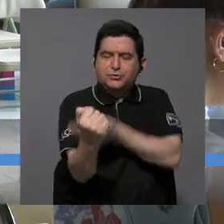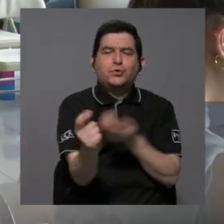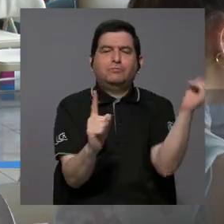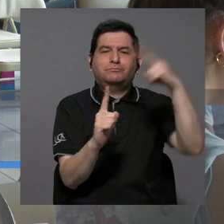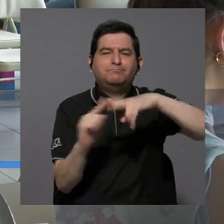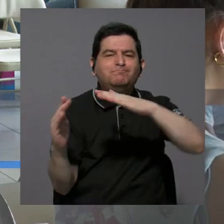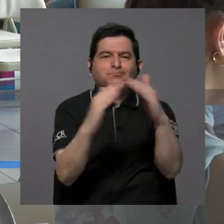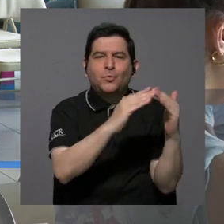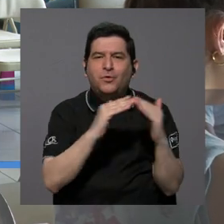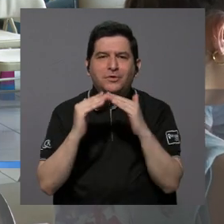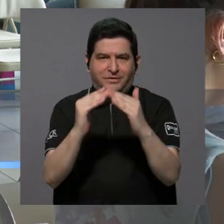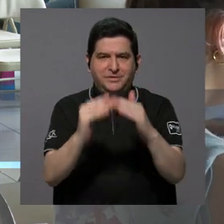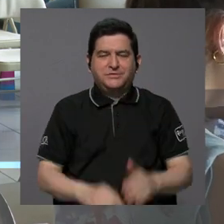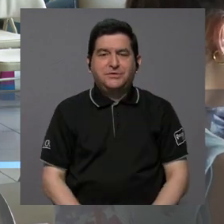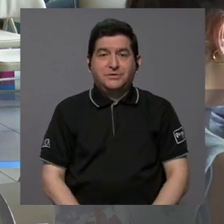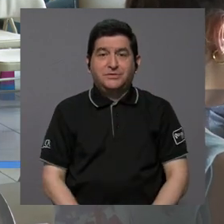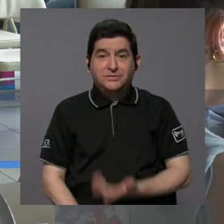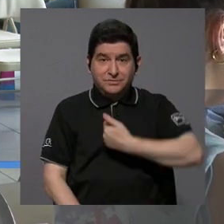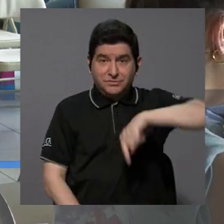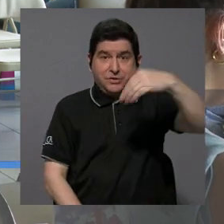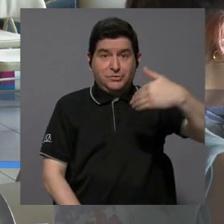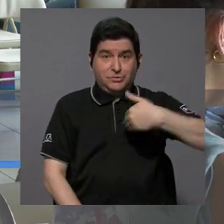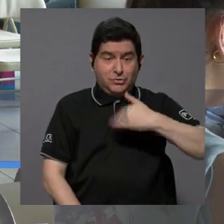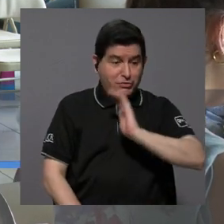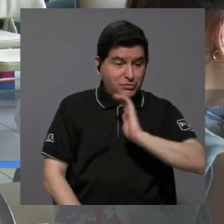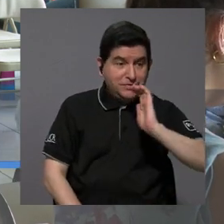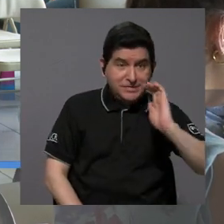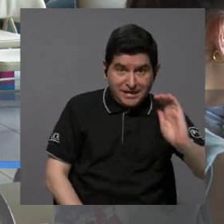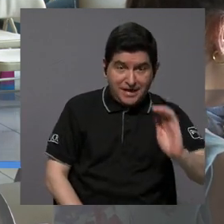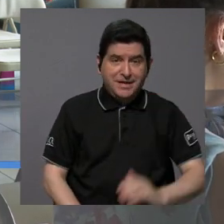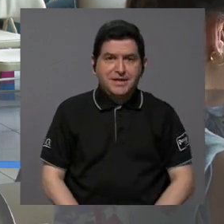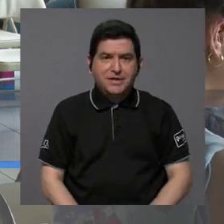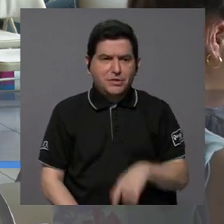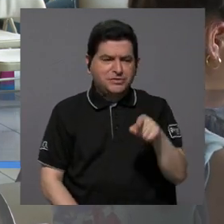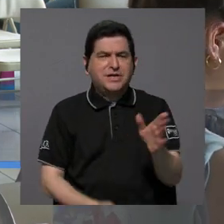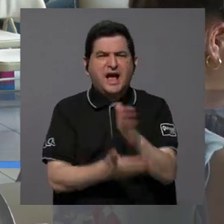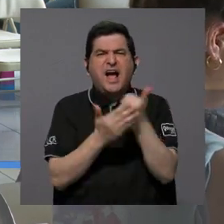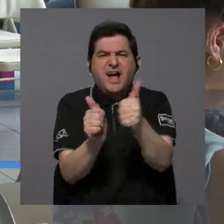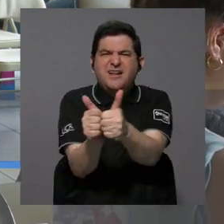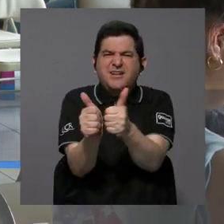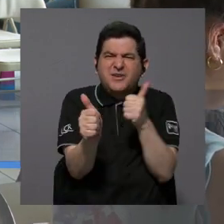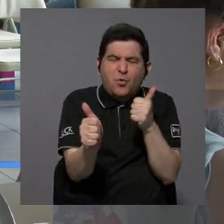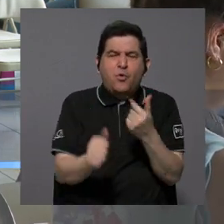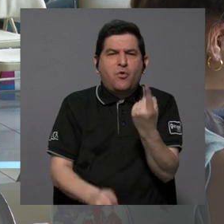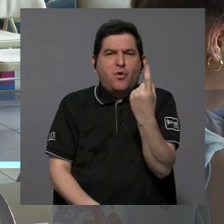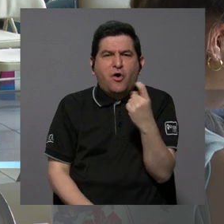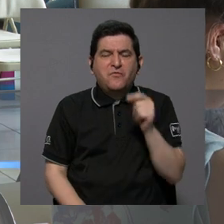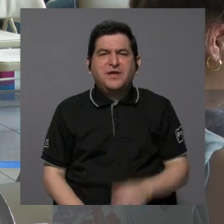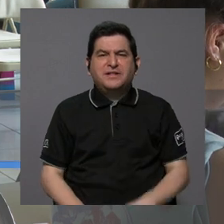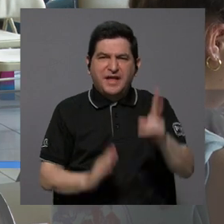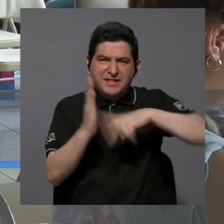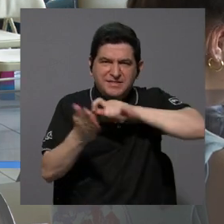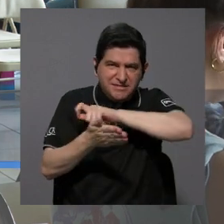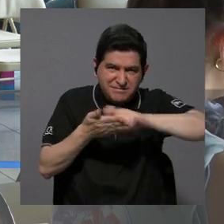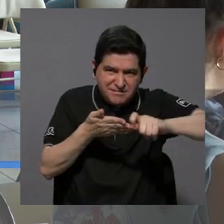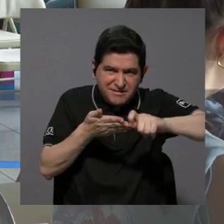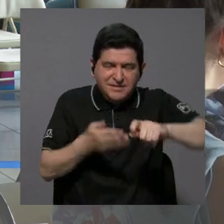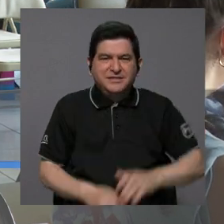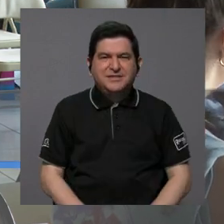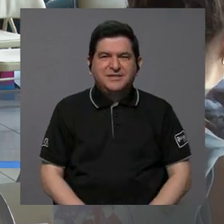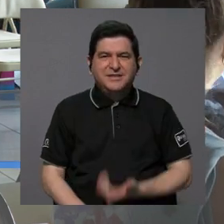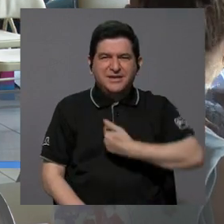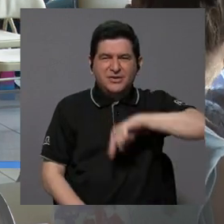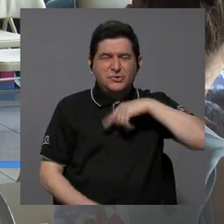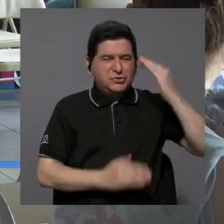población. Si contamos con niños y niñas quienes tienen algún rezago o falencia de este tipo, pues les estamos